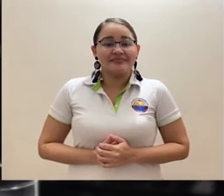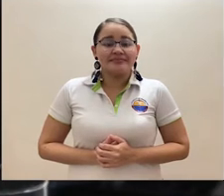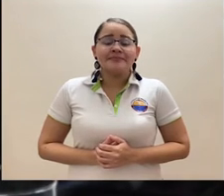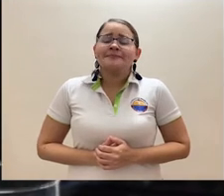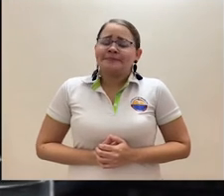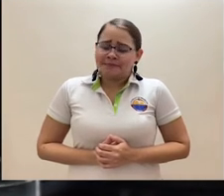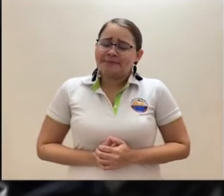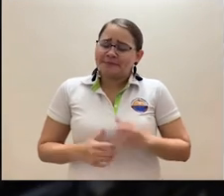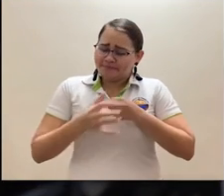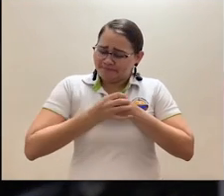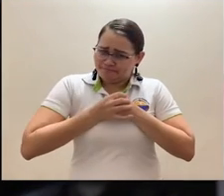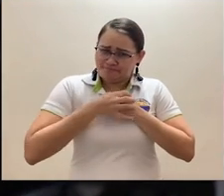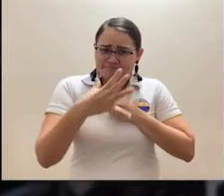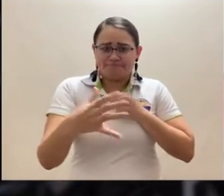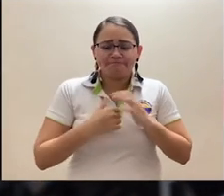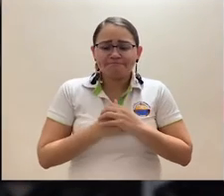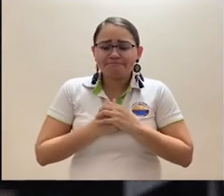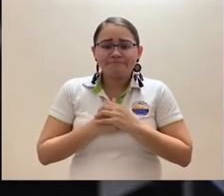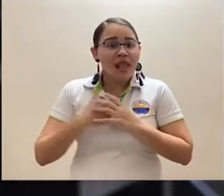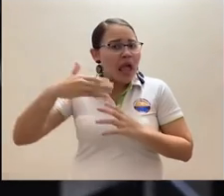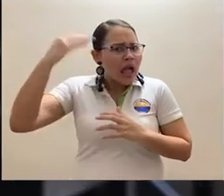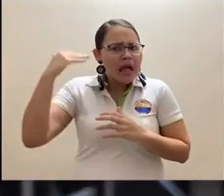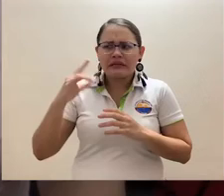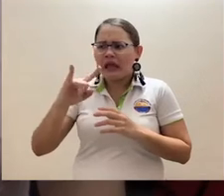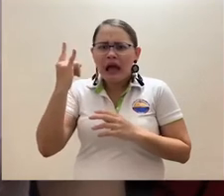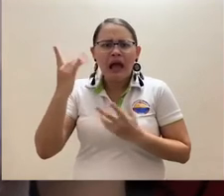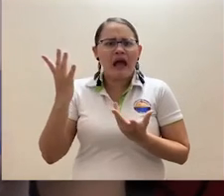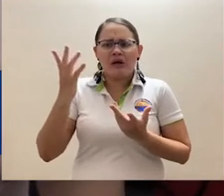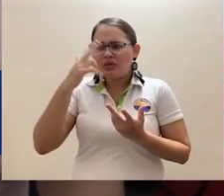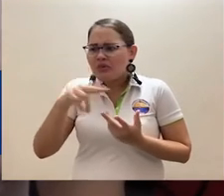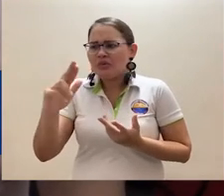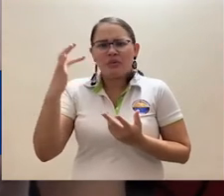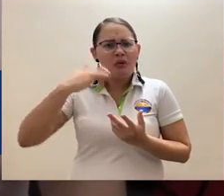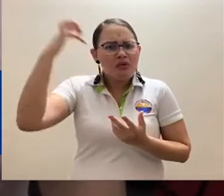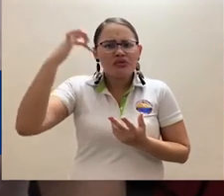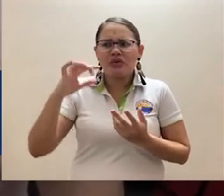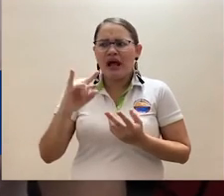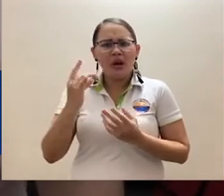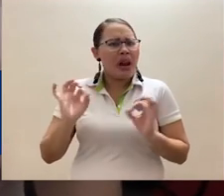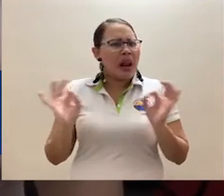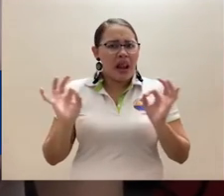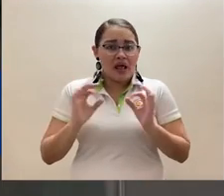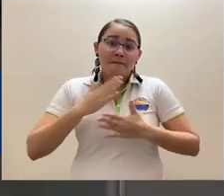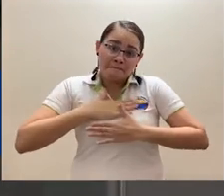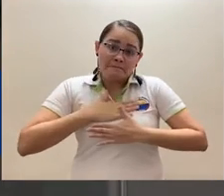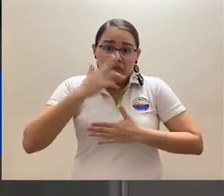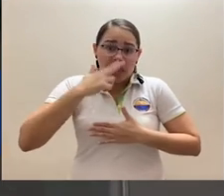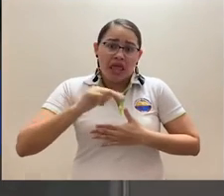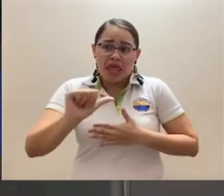La verdad, nunca habíamos vivido esta experiencia. Nuestra hija, la mayor, pues se graduó, pero fue